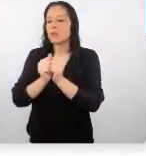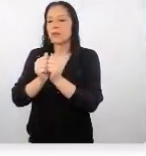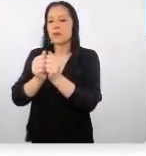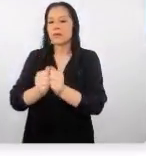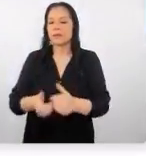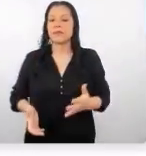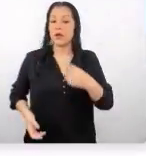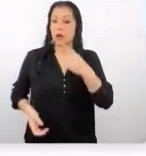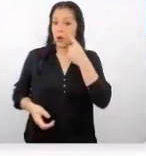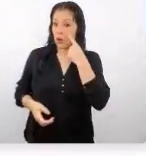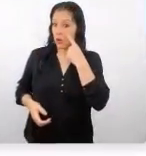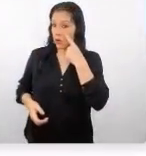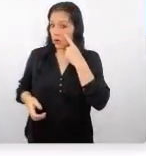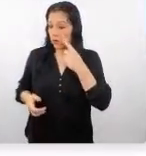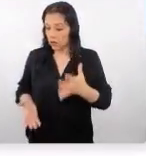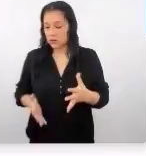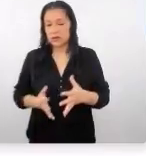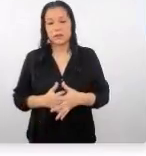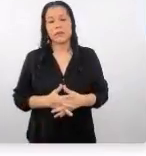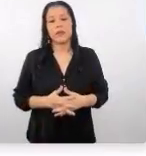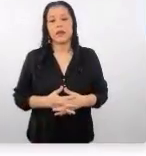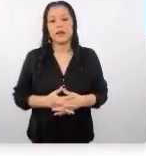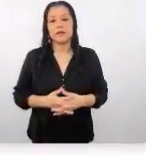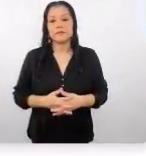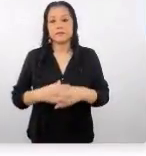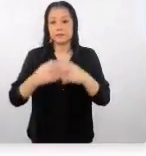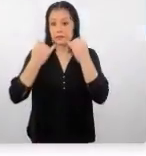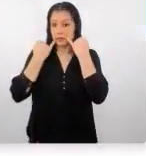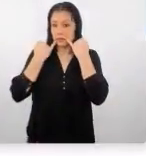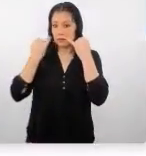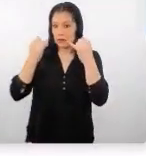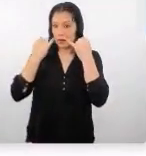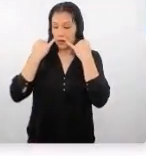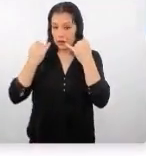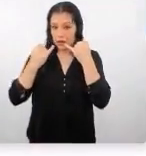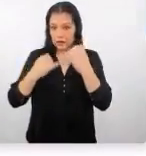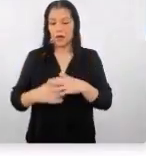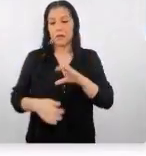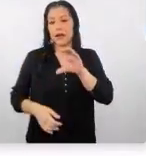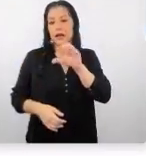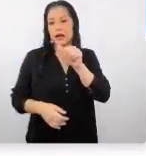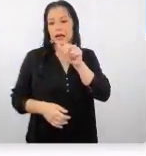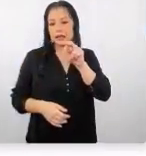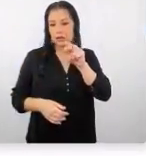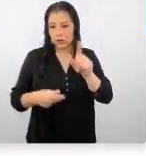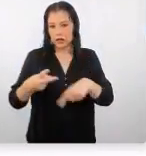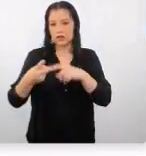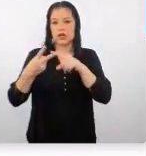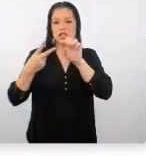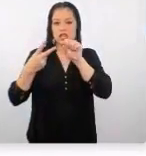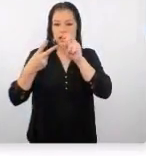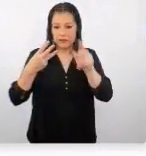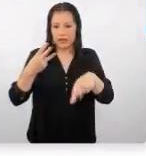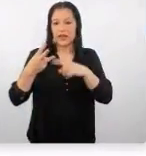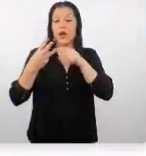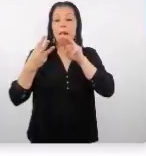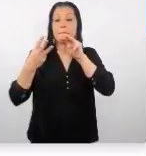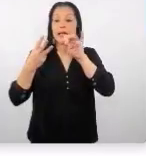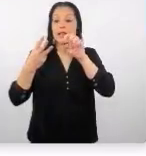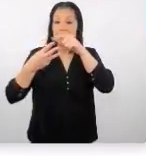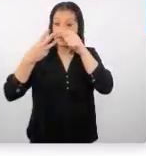conoce el idioma, en este caso el cantonés o el chanlandés o el mandarín,